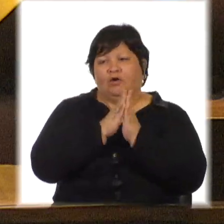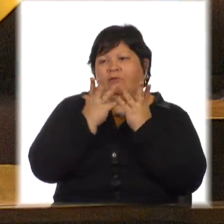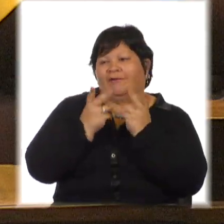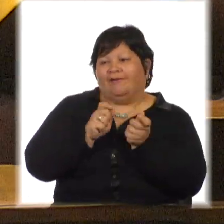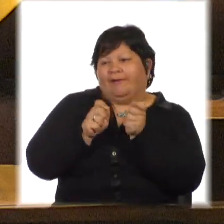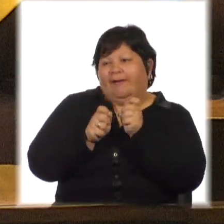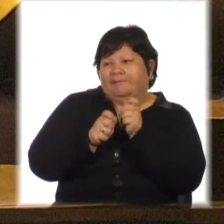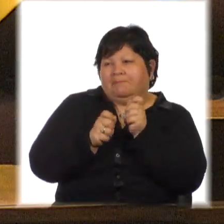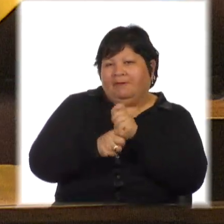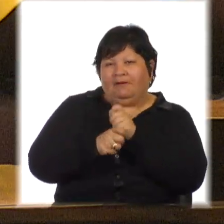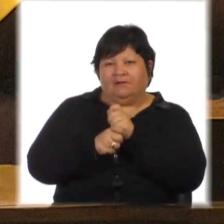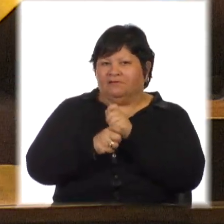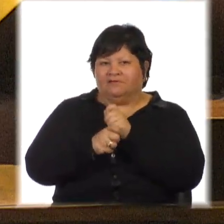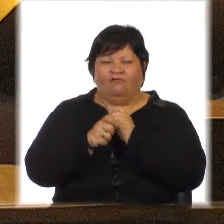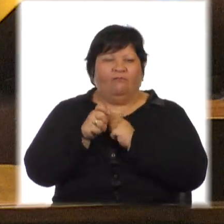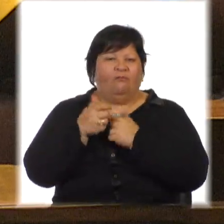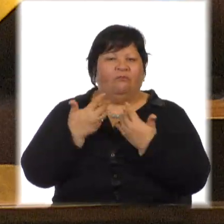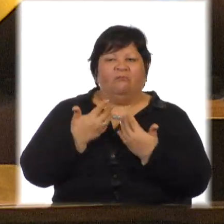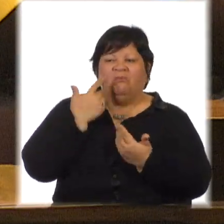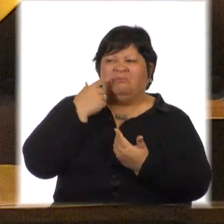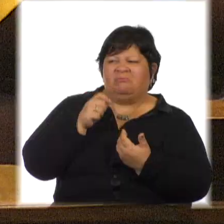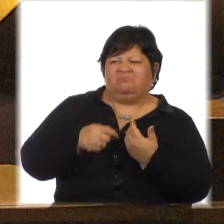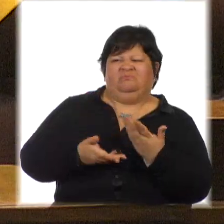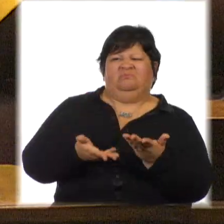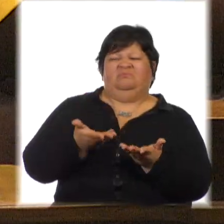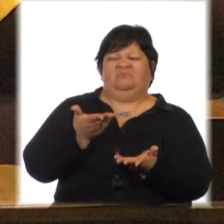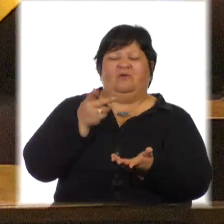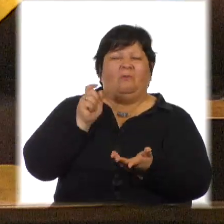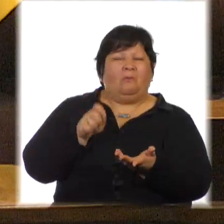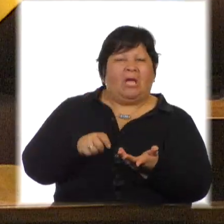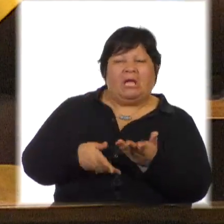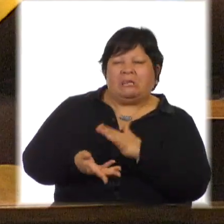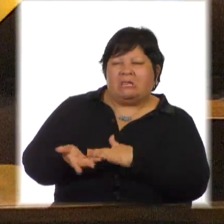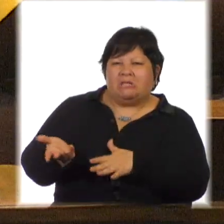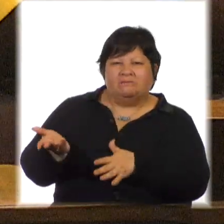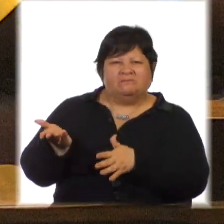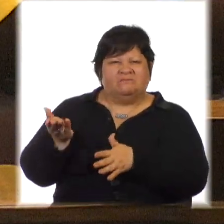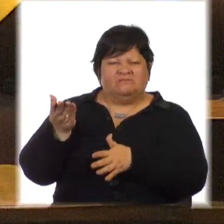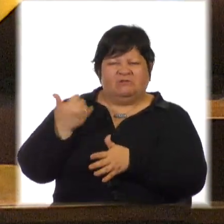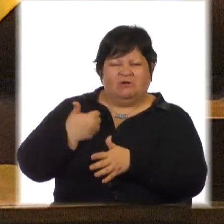o cambiarlos, juzgarlos y, en definitiva, y por supuesto, condenarlos.